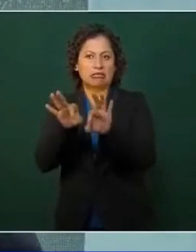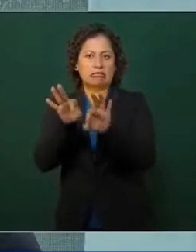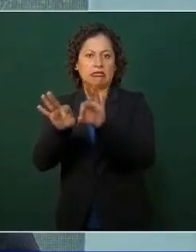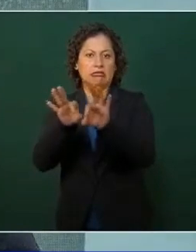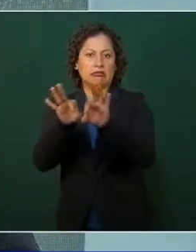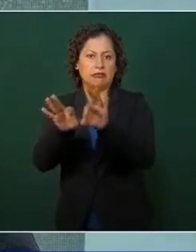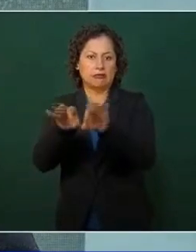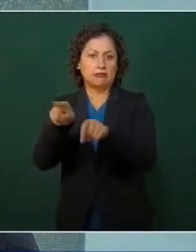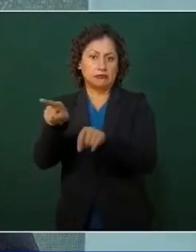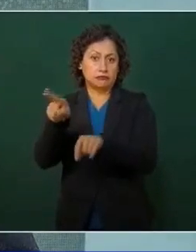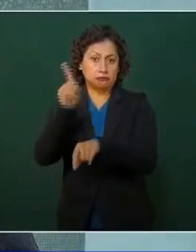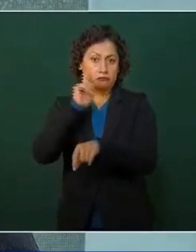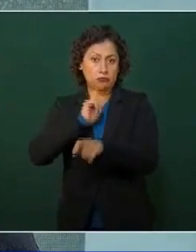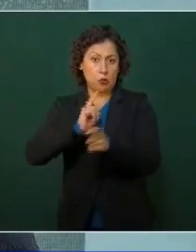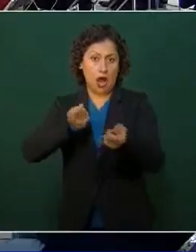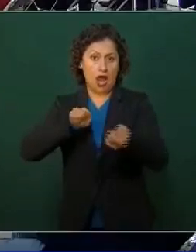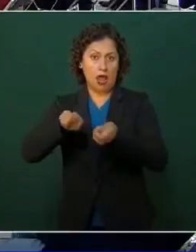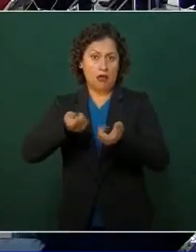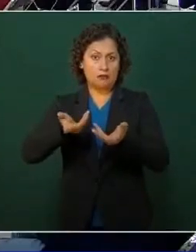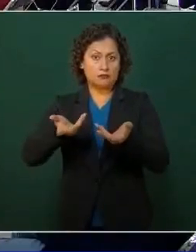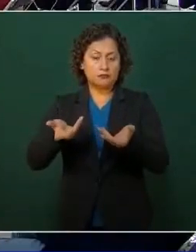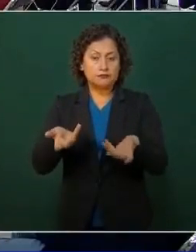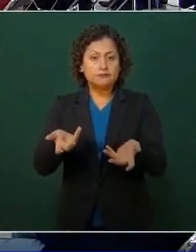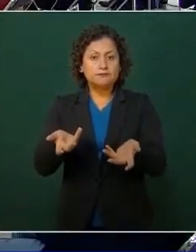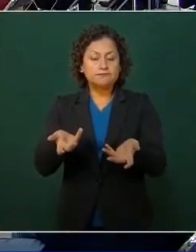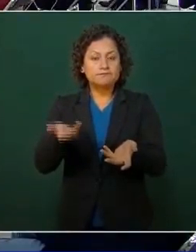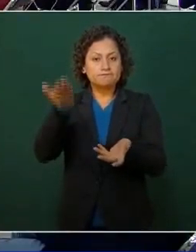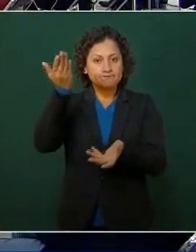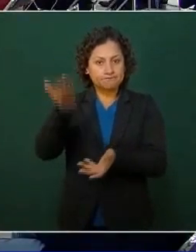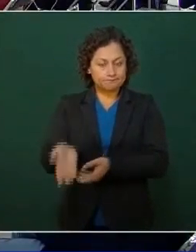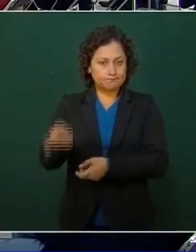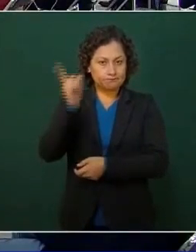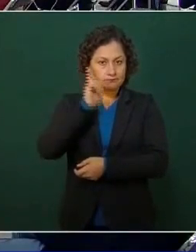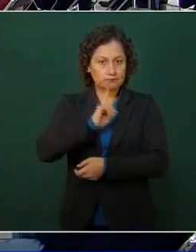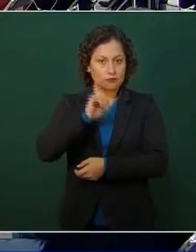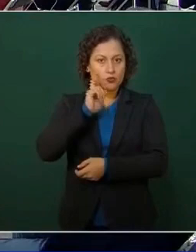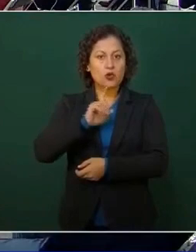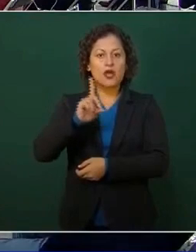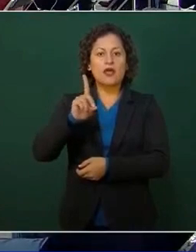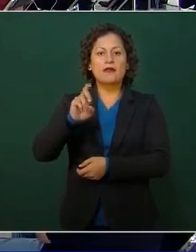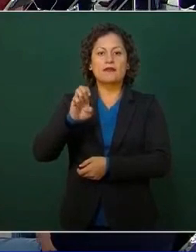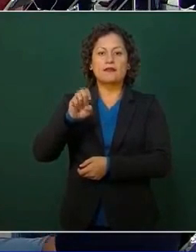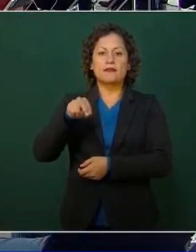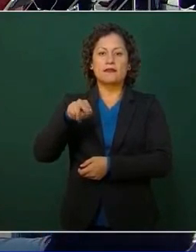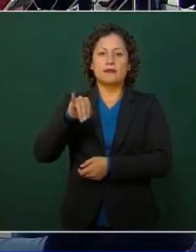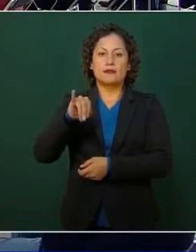por el Carmen Aristegui, la señora Denise